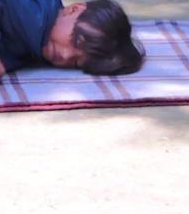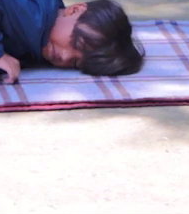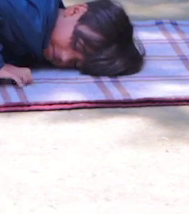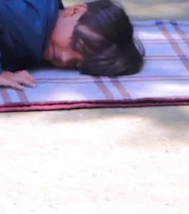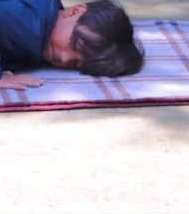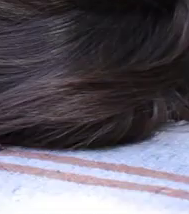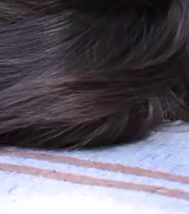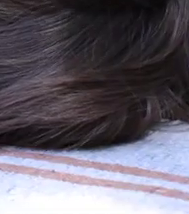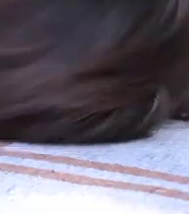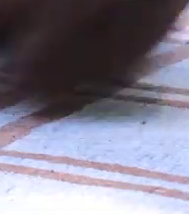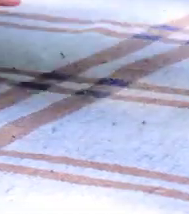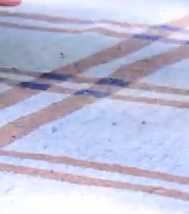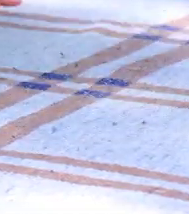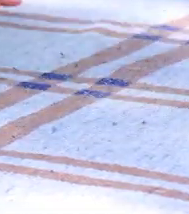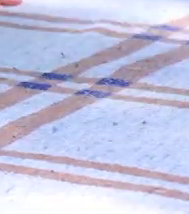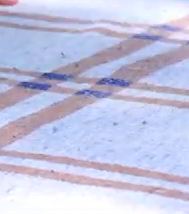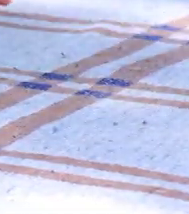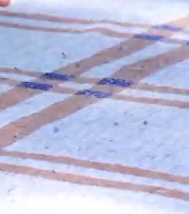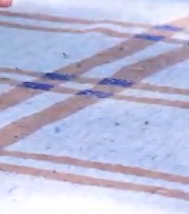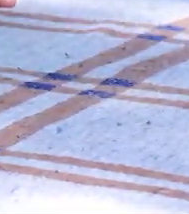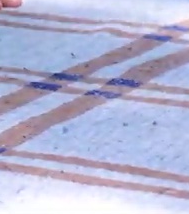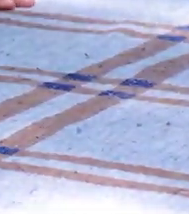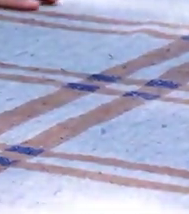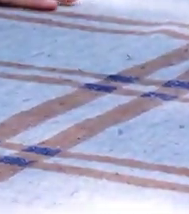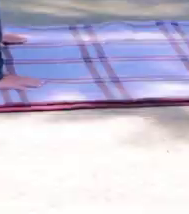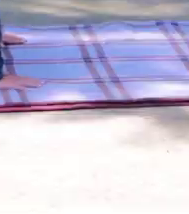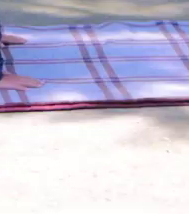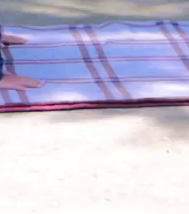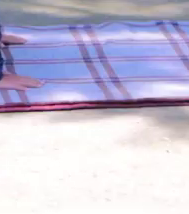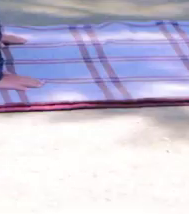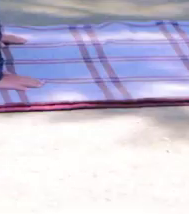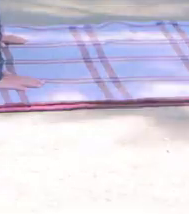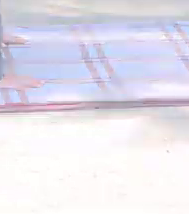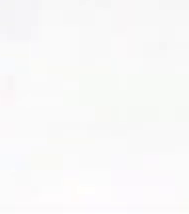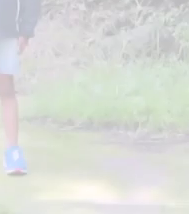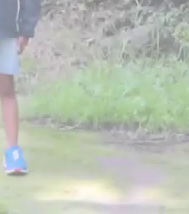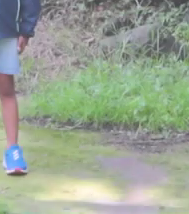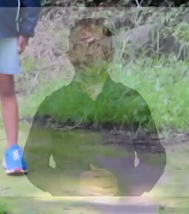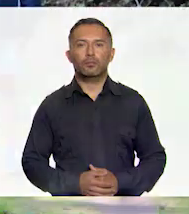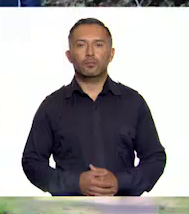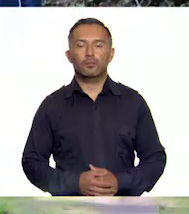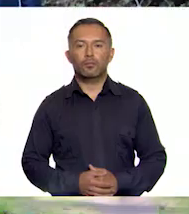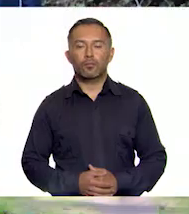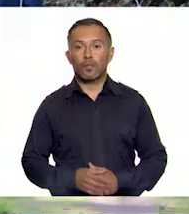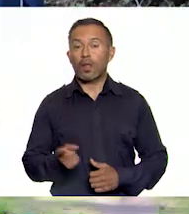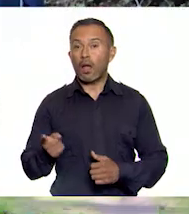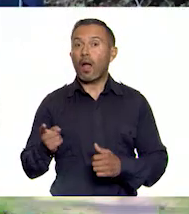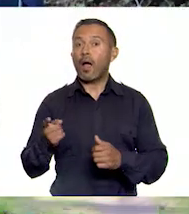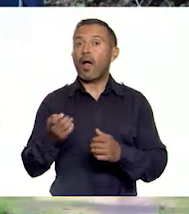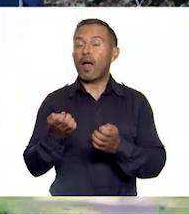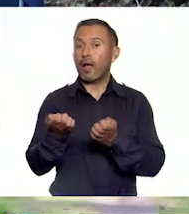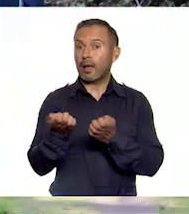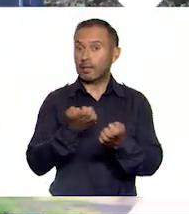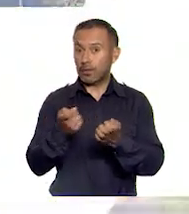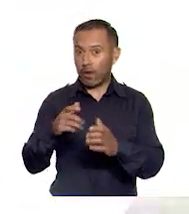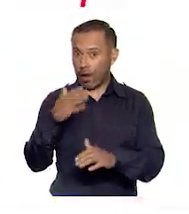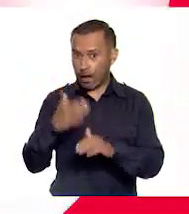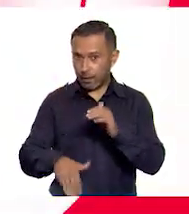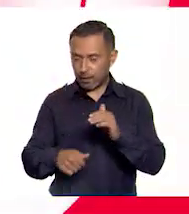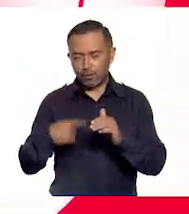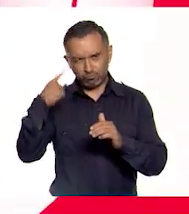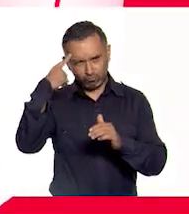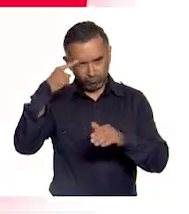para hacer el ejercicio. Extendemos brazos. Y trabajamos. Y después de cada pausa, activa tu mente.